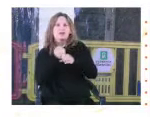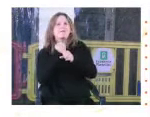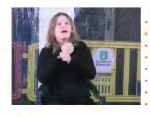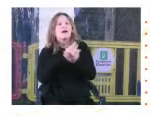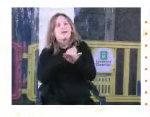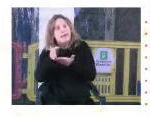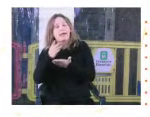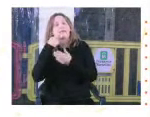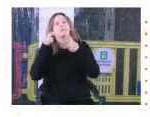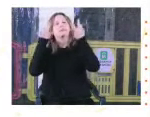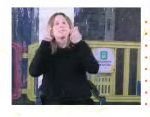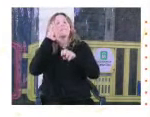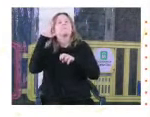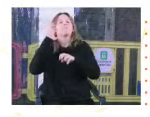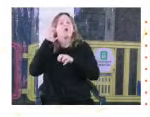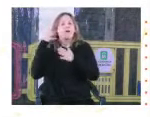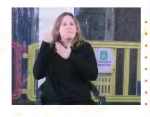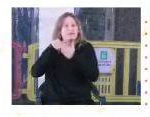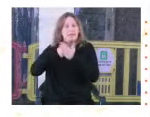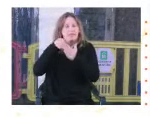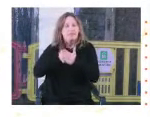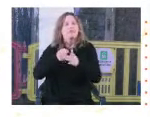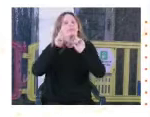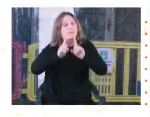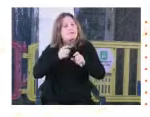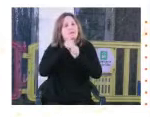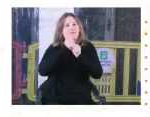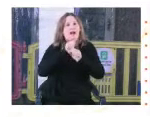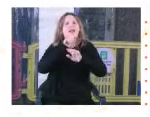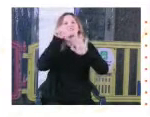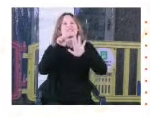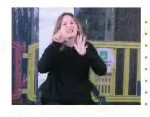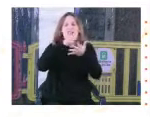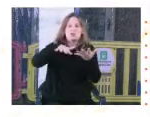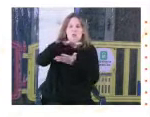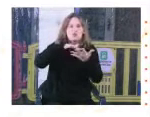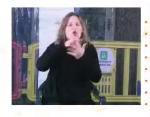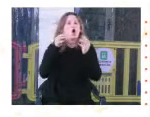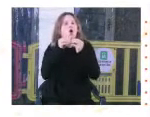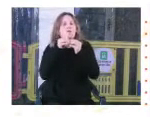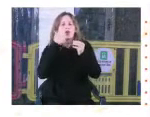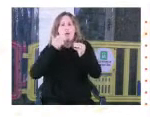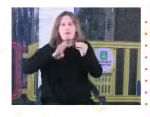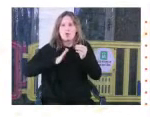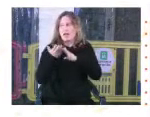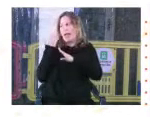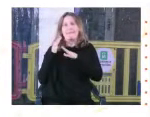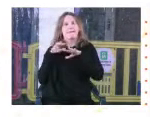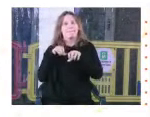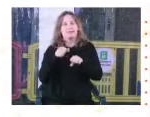eje temático de memoria militante y trabajamos con 16 casos de compañeros y compañeras detenidos y